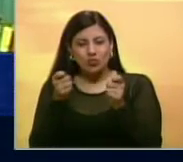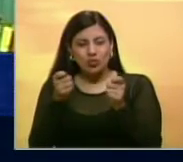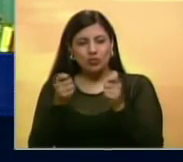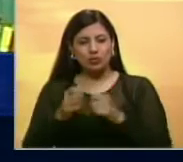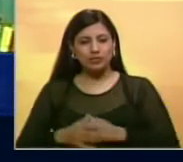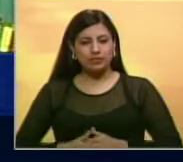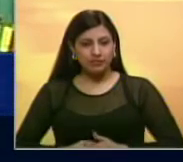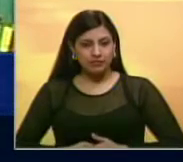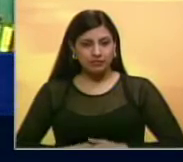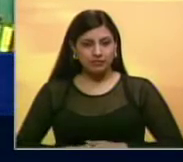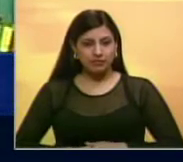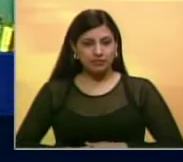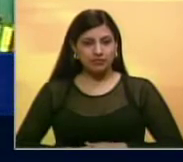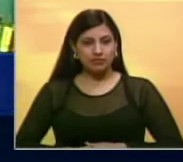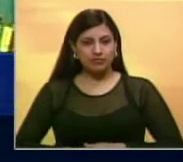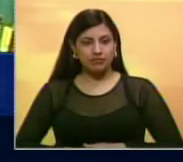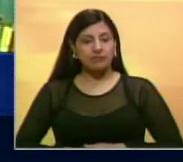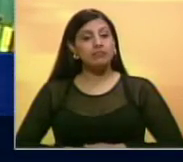coyuntural,